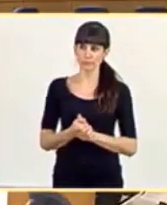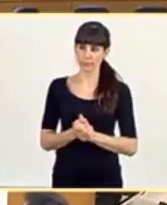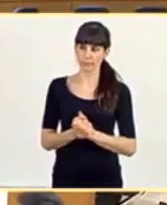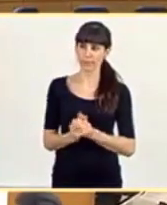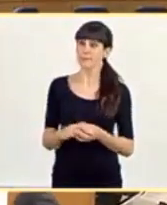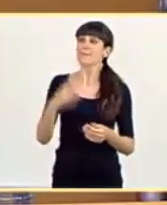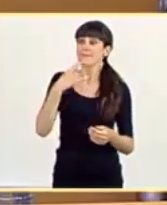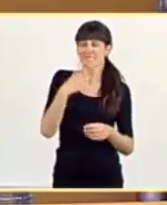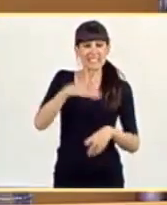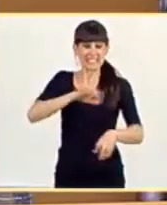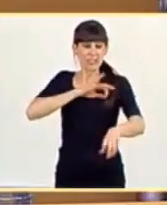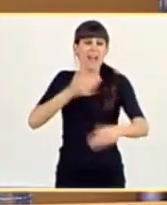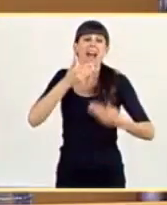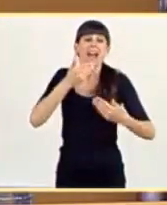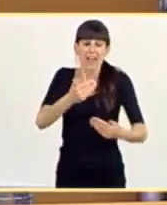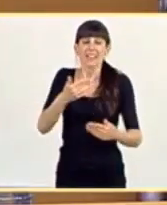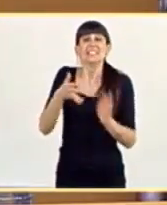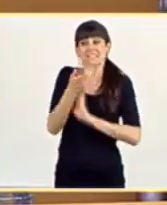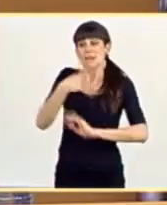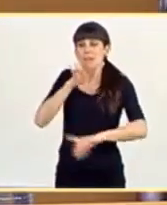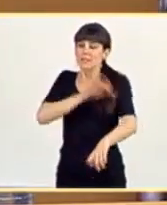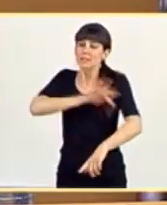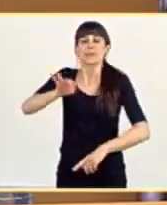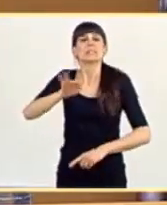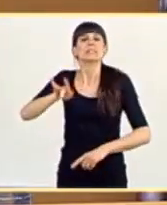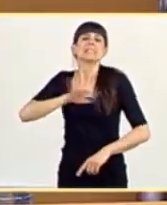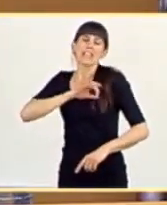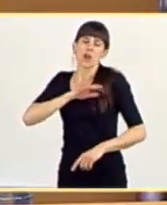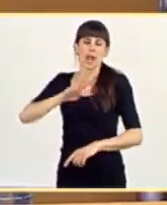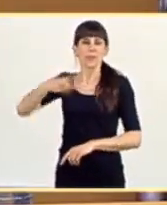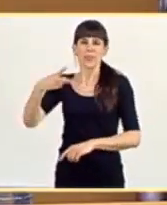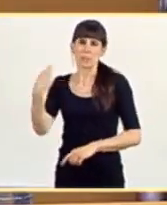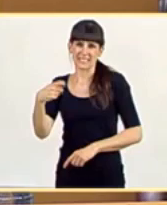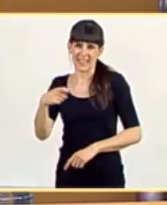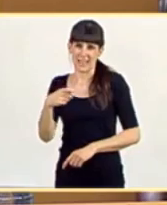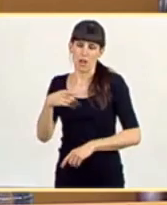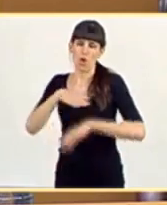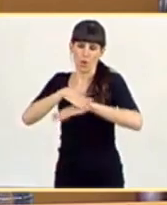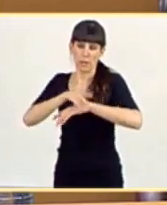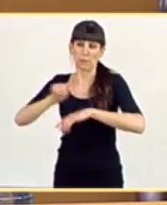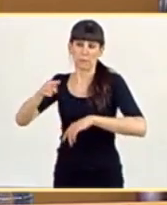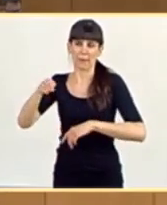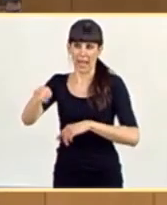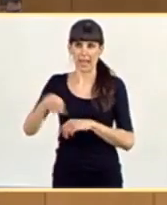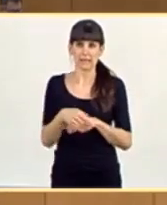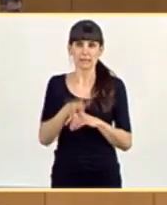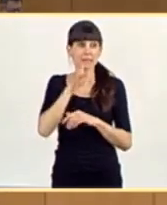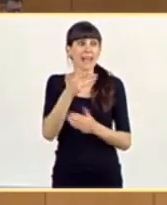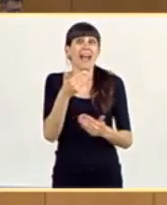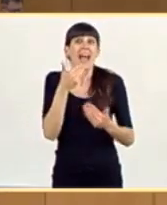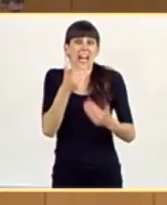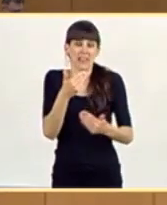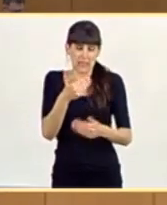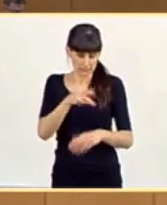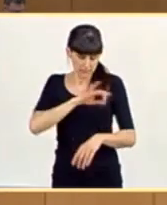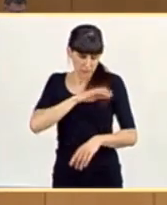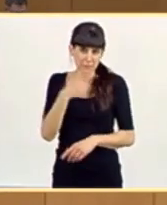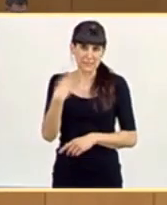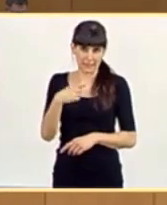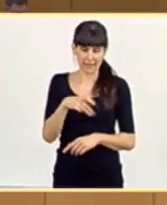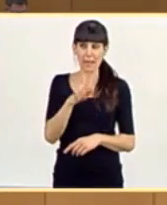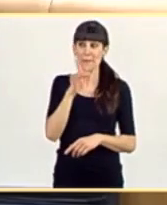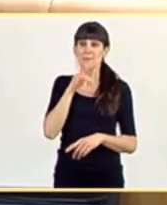Gracias, señoría. Tiene la palabra la señora vicepresidenta del Gobierno. Primera. Gracias, señora presidenta.